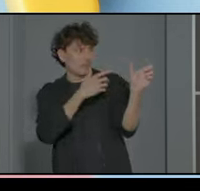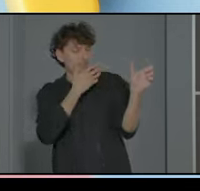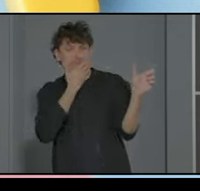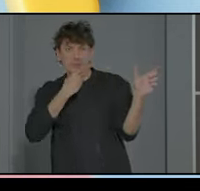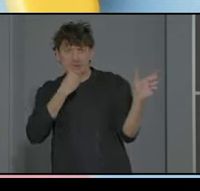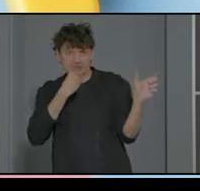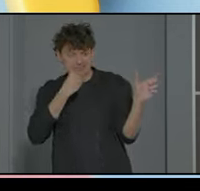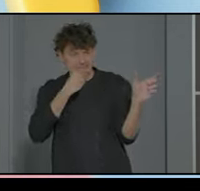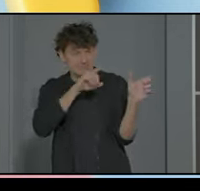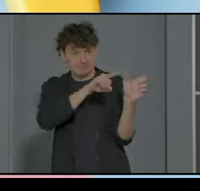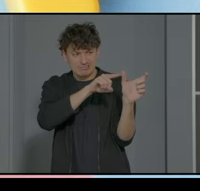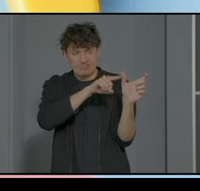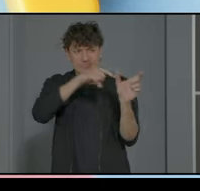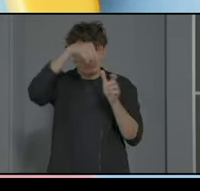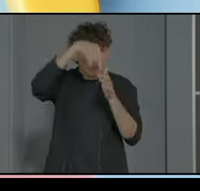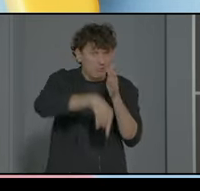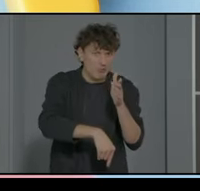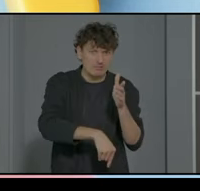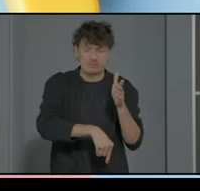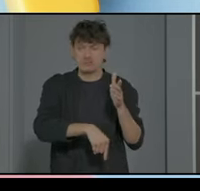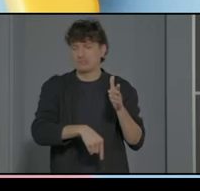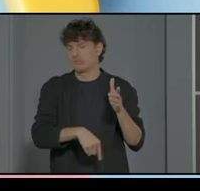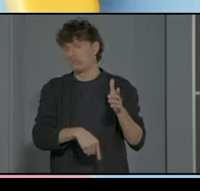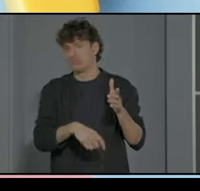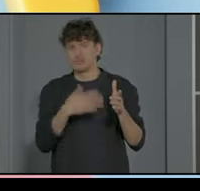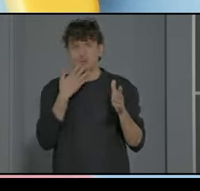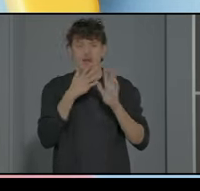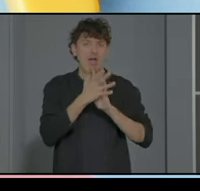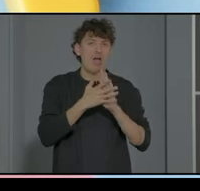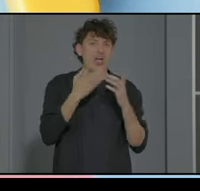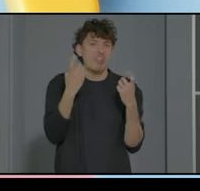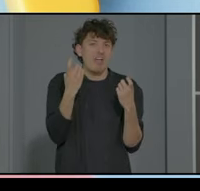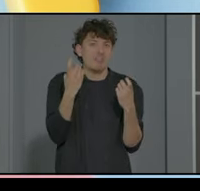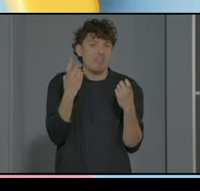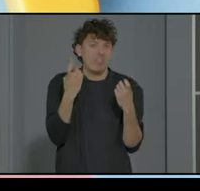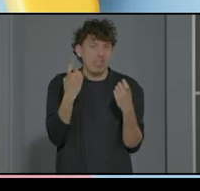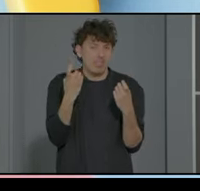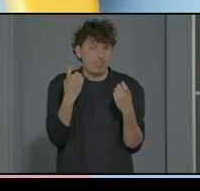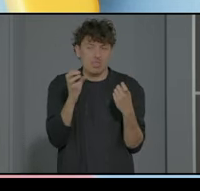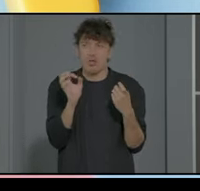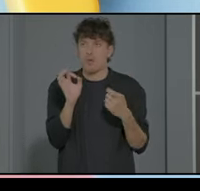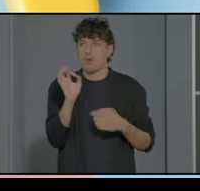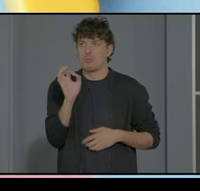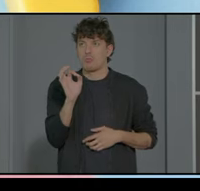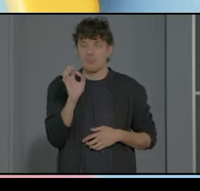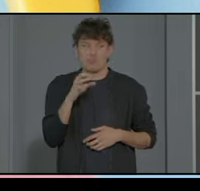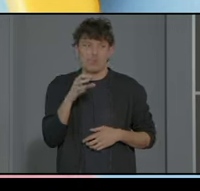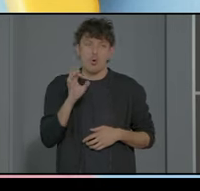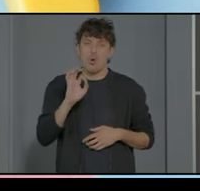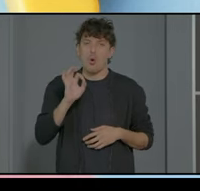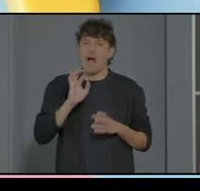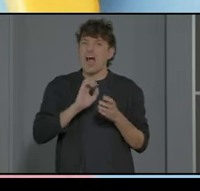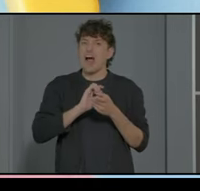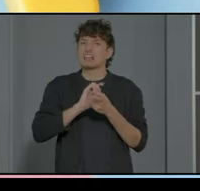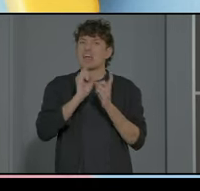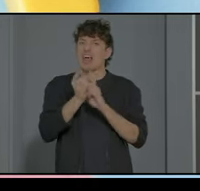de ello hay mucho más y cuando intentamos empezar a dejar de hablar de déficit o de alteraciones no se trata porque no lo tengan que no haya una alteración obviamente